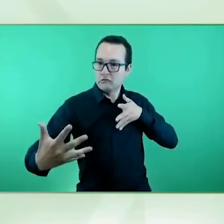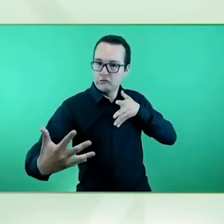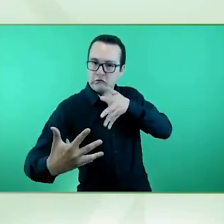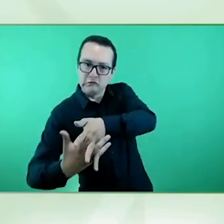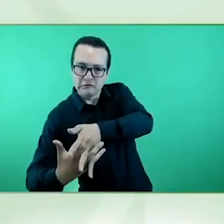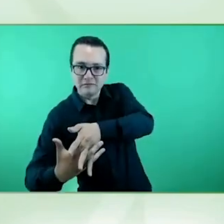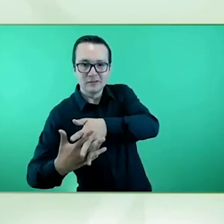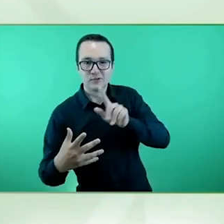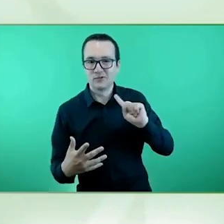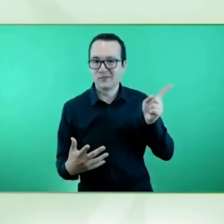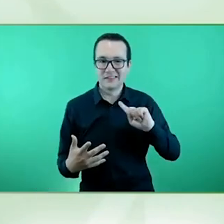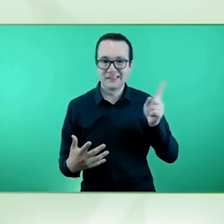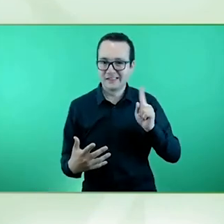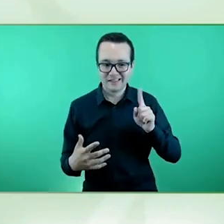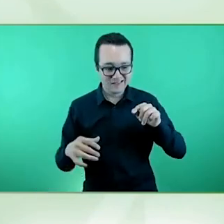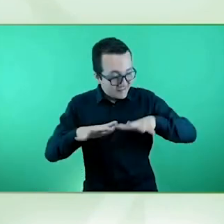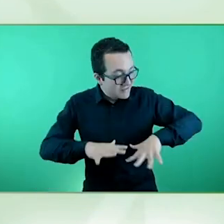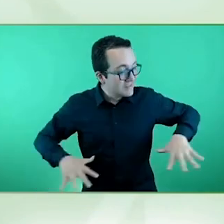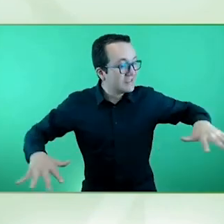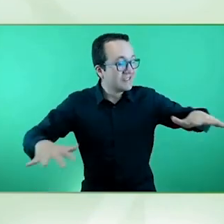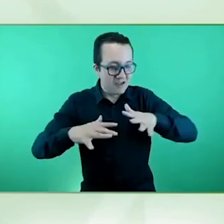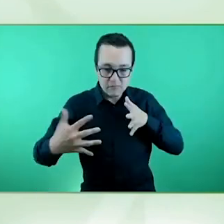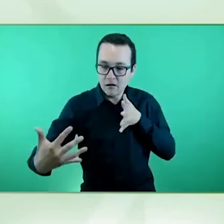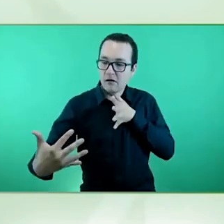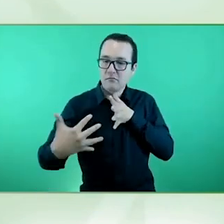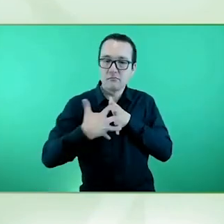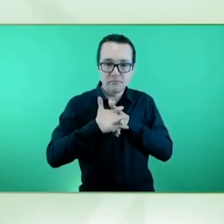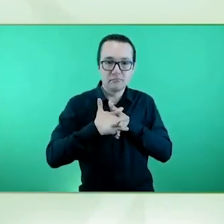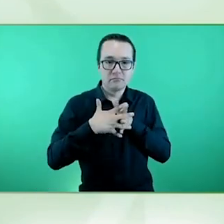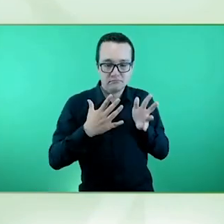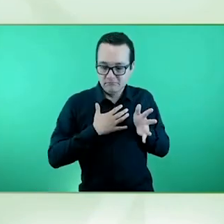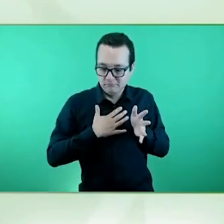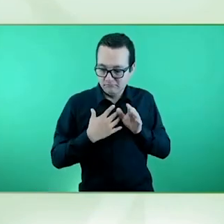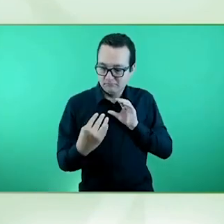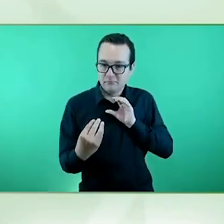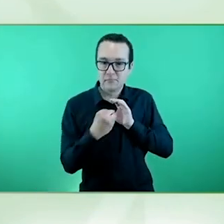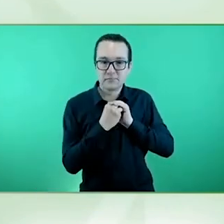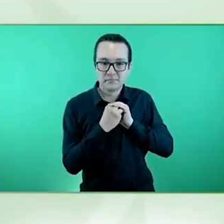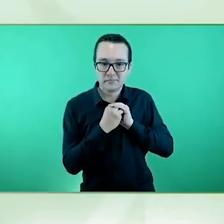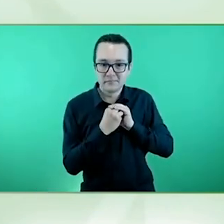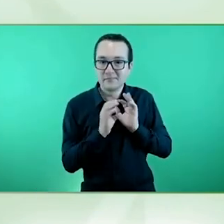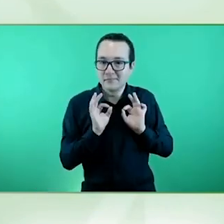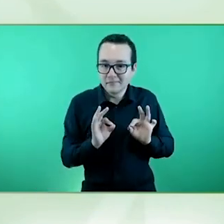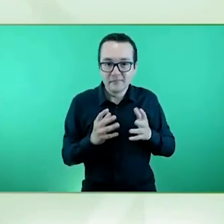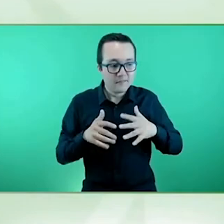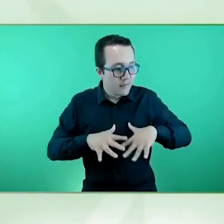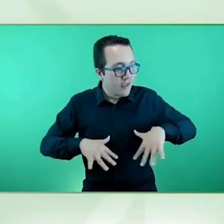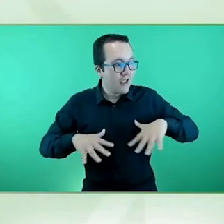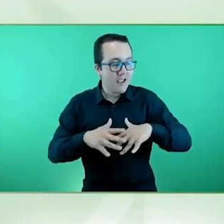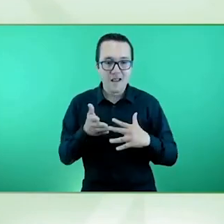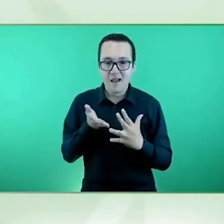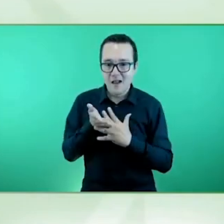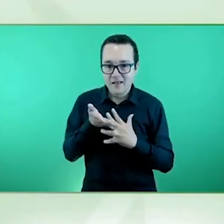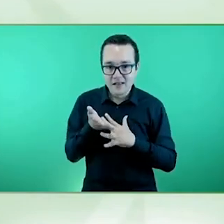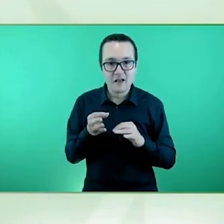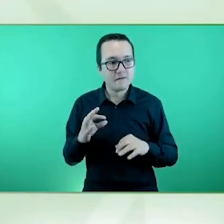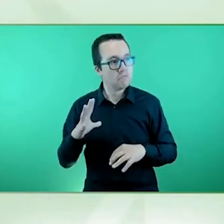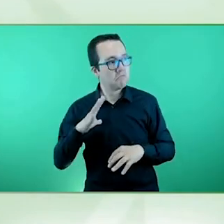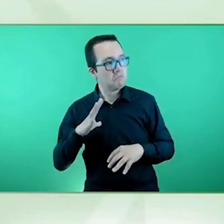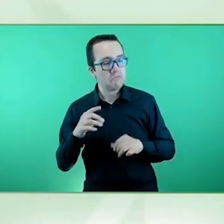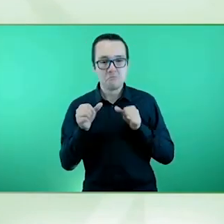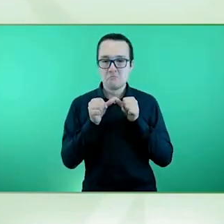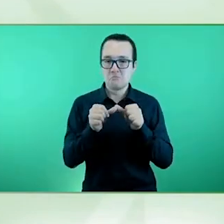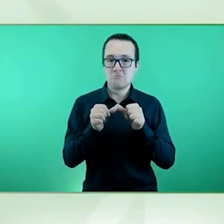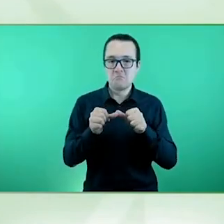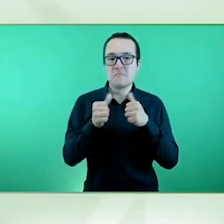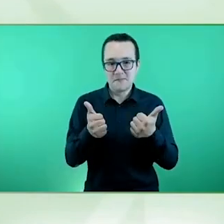esta Casa Inteligente, Accesible y Sostenible. Y como decimos, es confortable para el 100%. O sea, si utilizamos la domótica, si